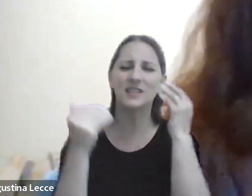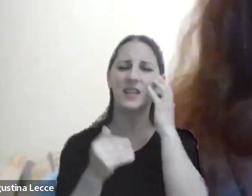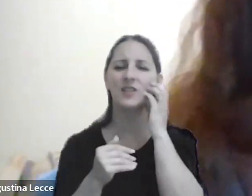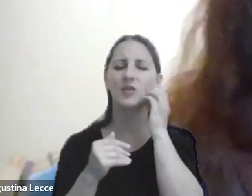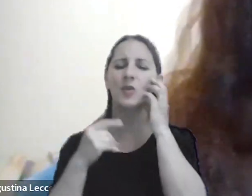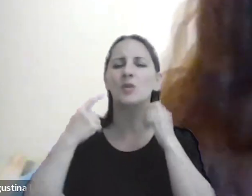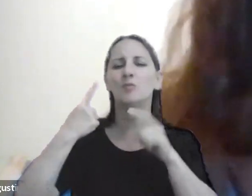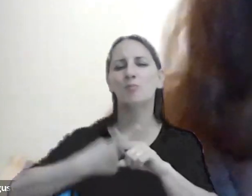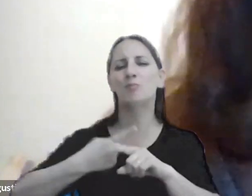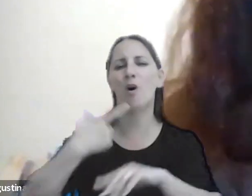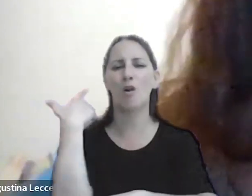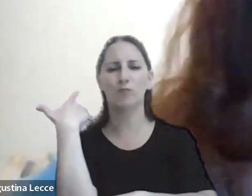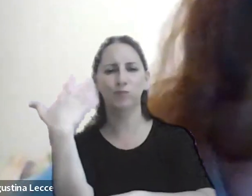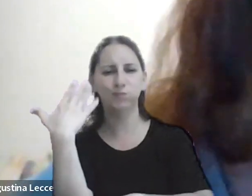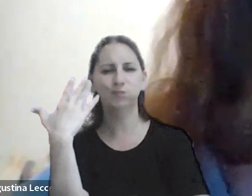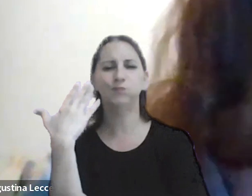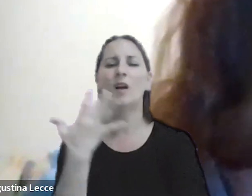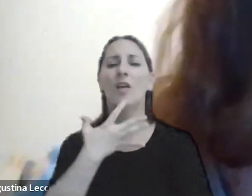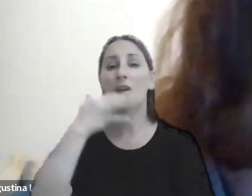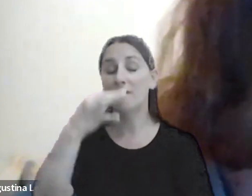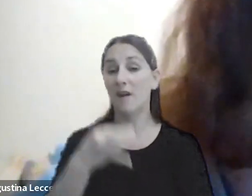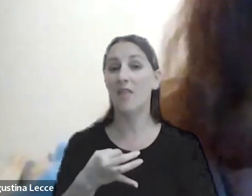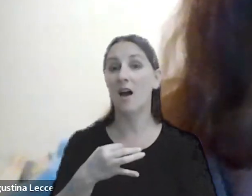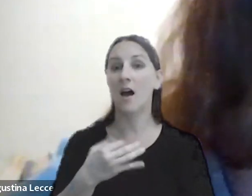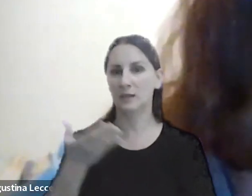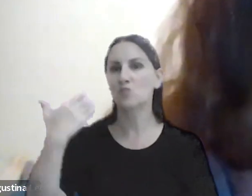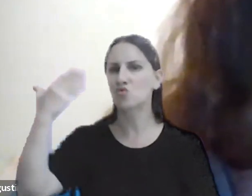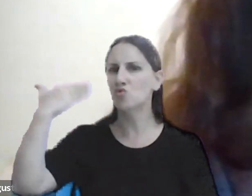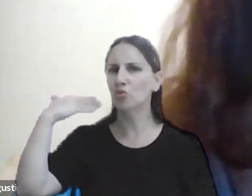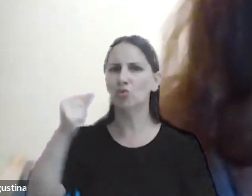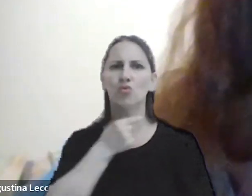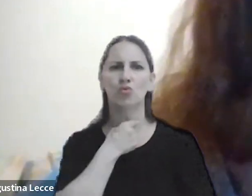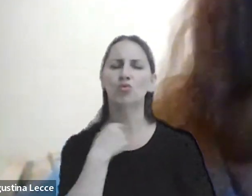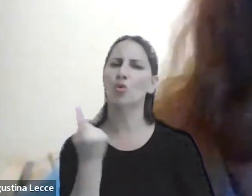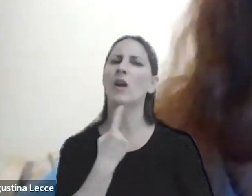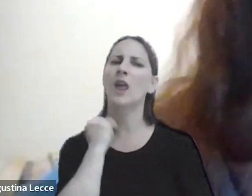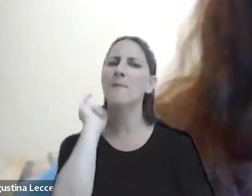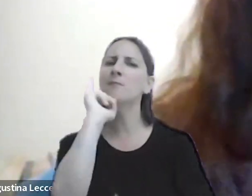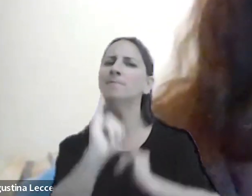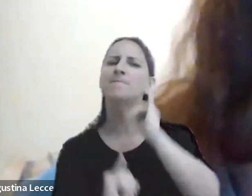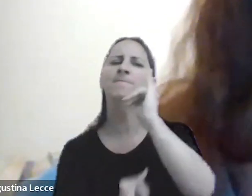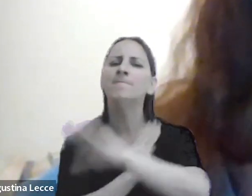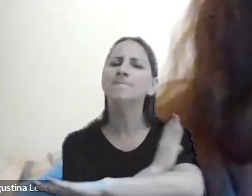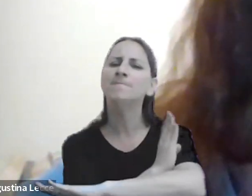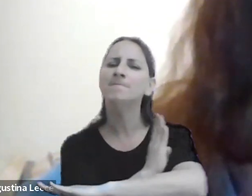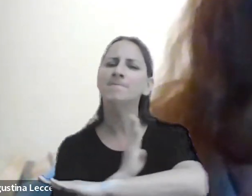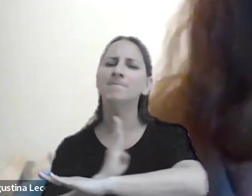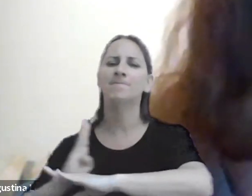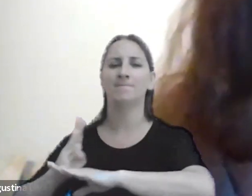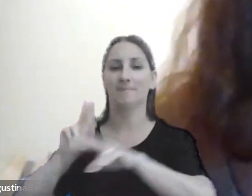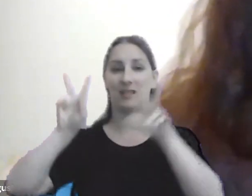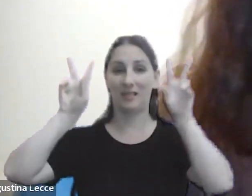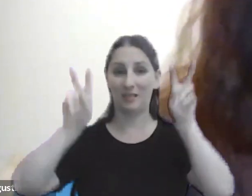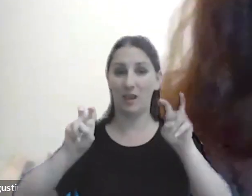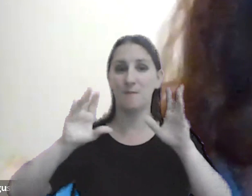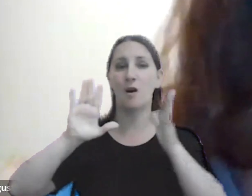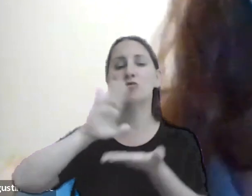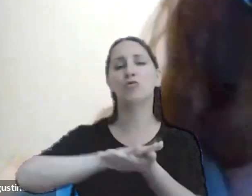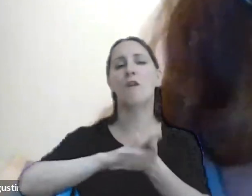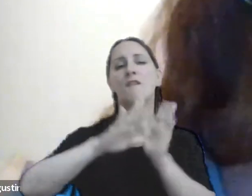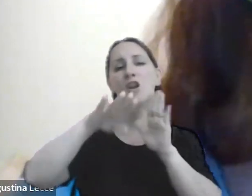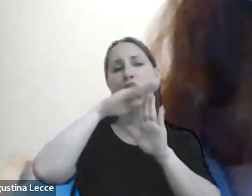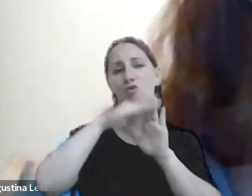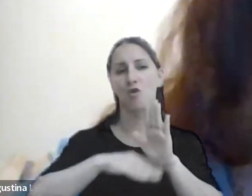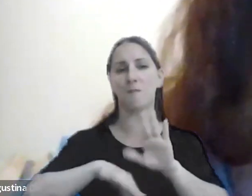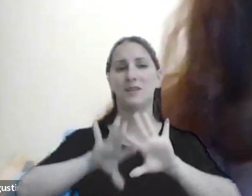la exposición la verdad que hace tiempo queríamos poder desarrollar un poco este tema sobre las normas internacionales y